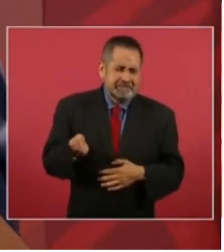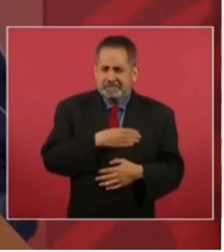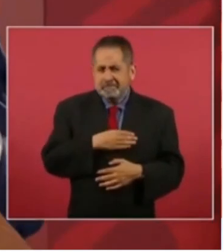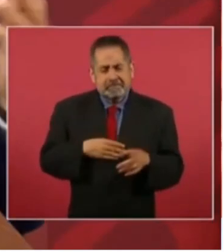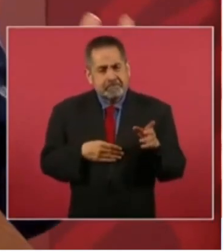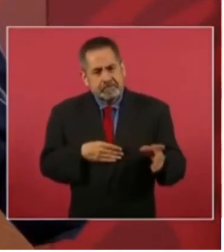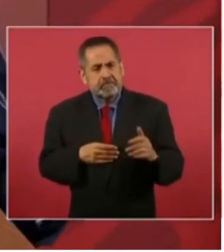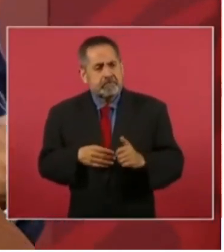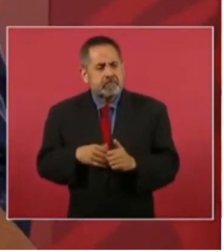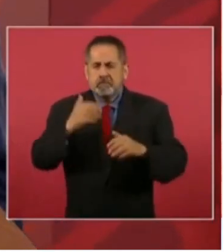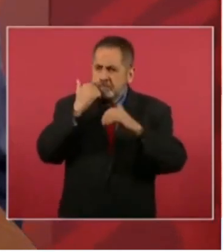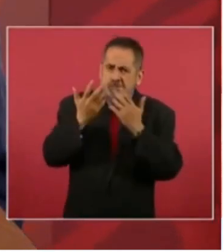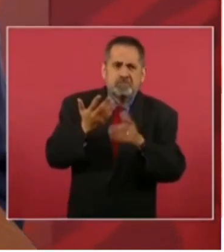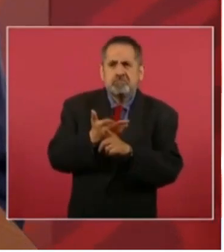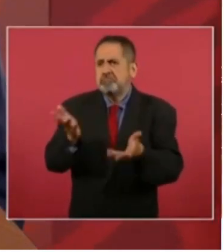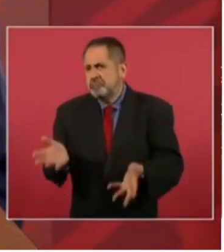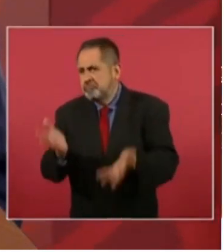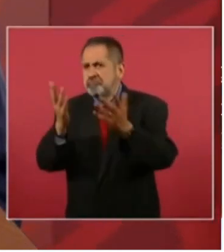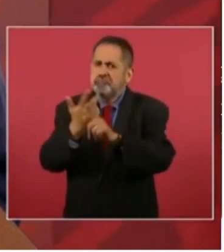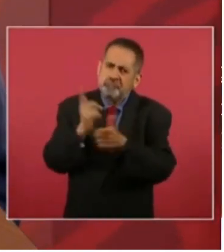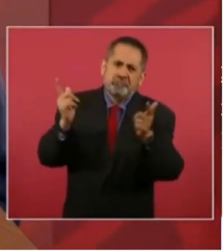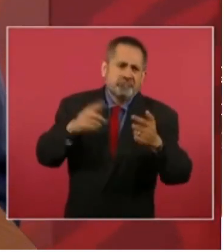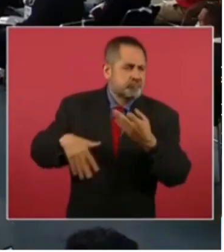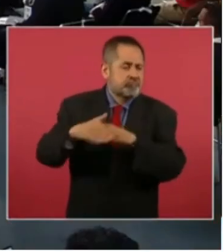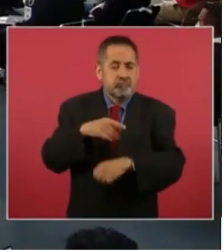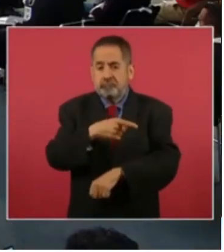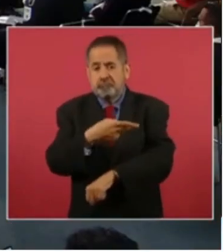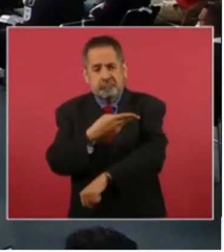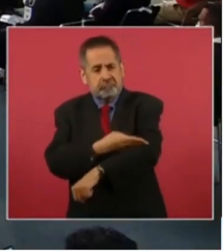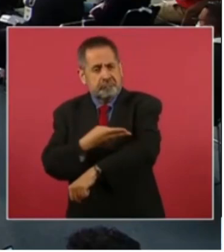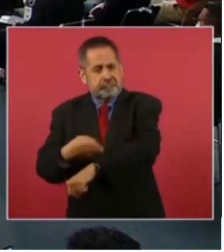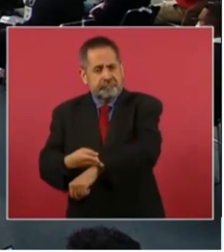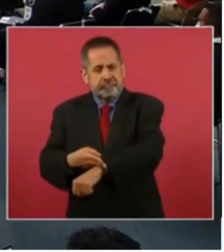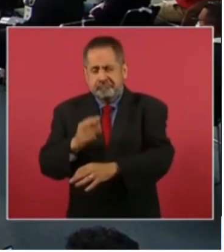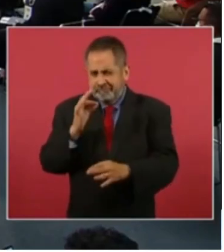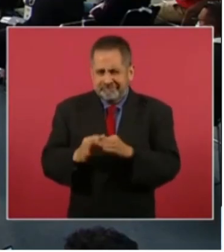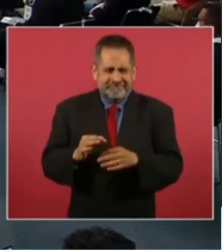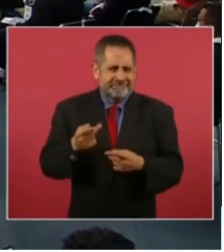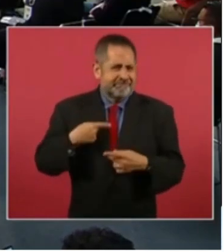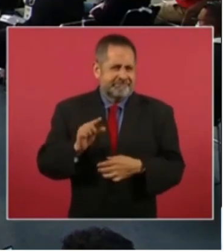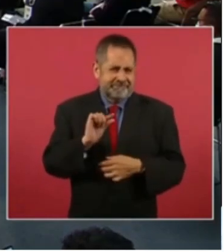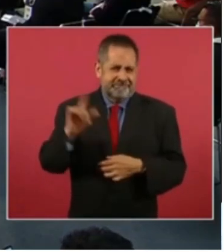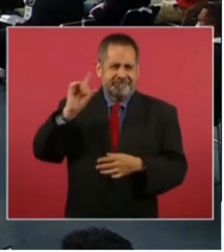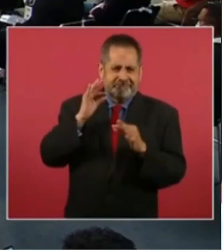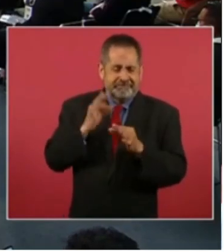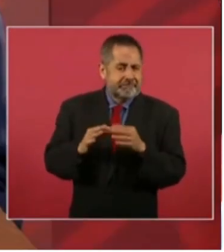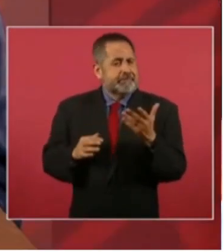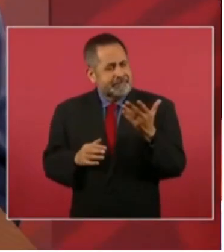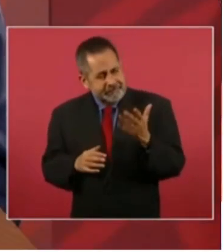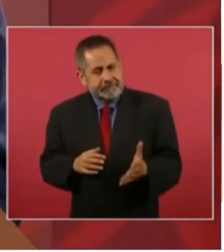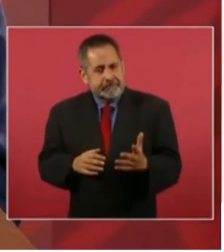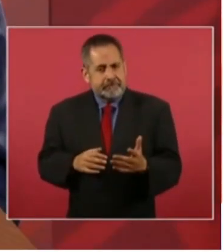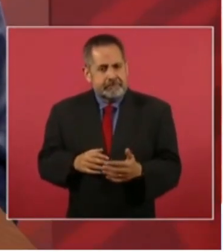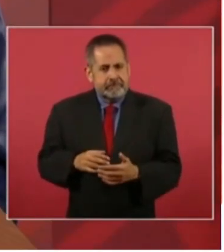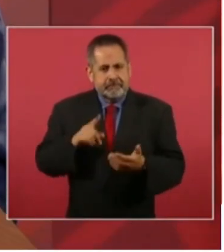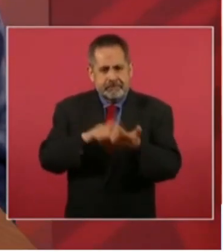que quería la libertad honesto extraordinario esas cosas que se